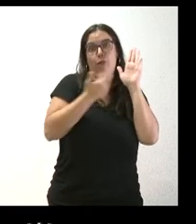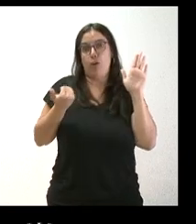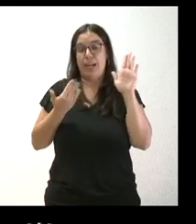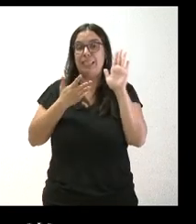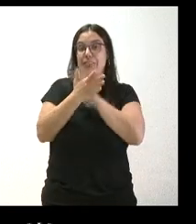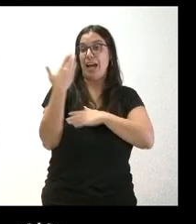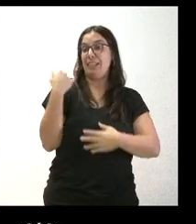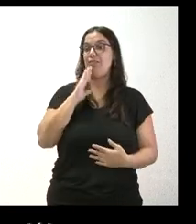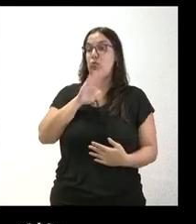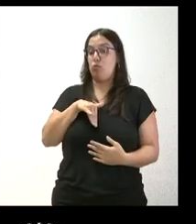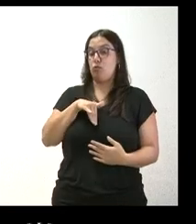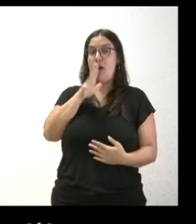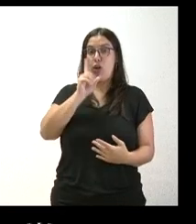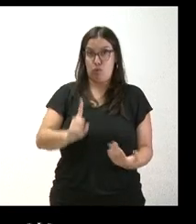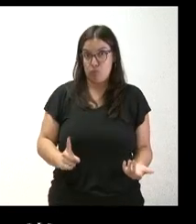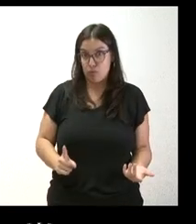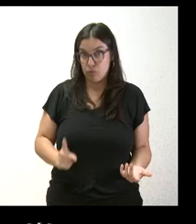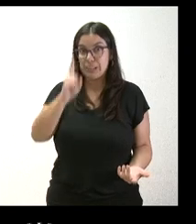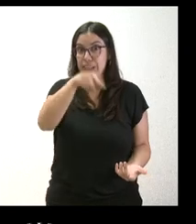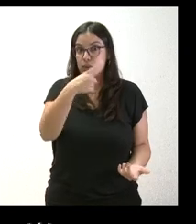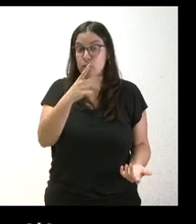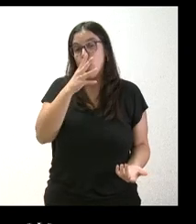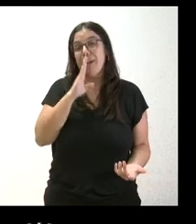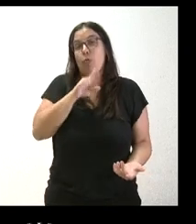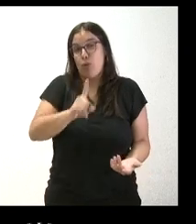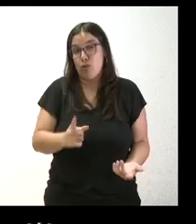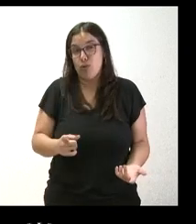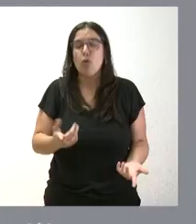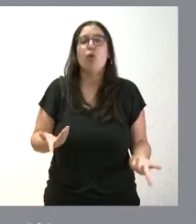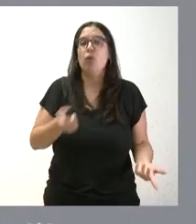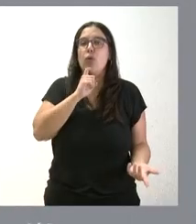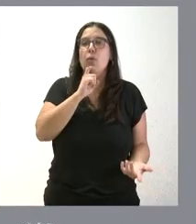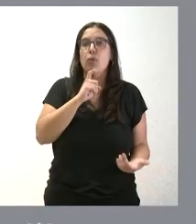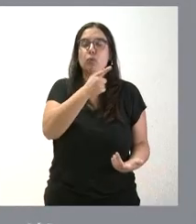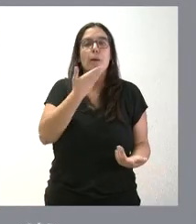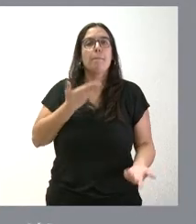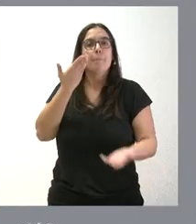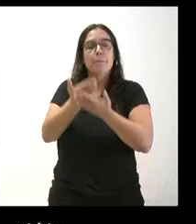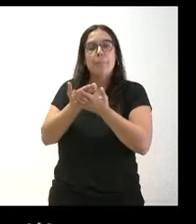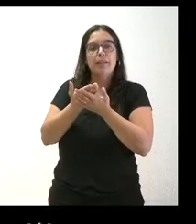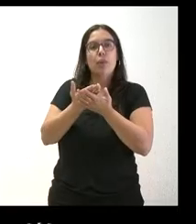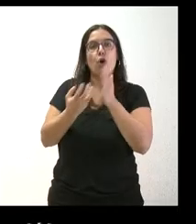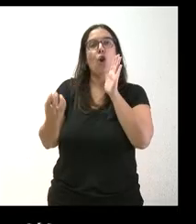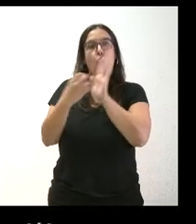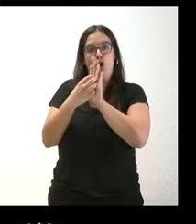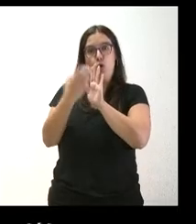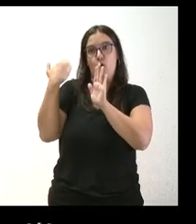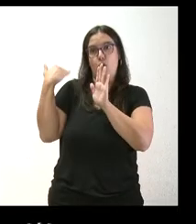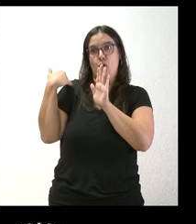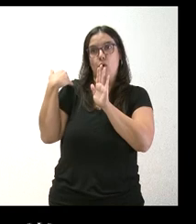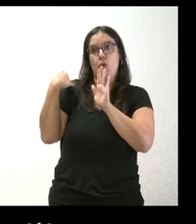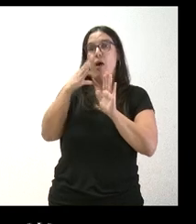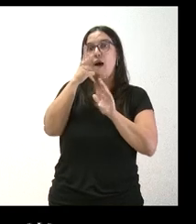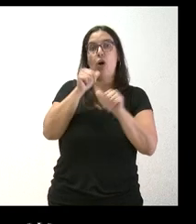que lo que era adecuado hace eso, ahora ya es otra cosa. Han encargado ustedes un logo que no se puede